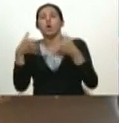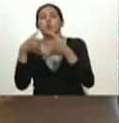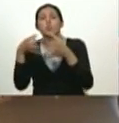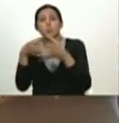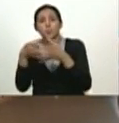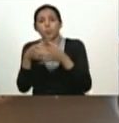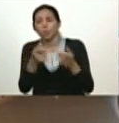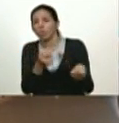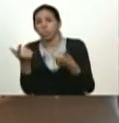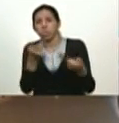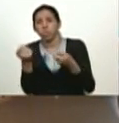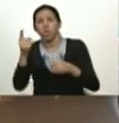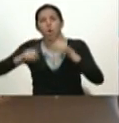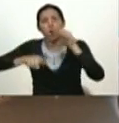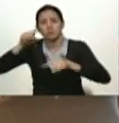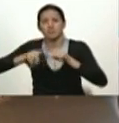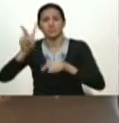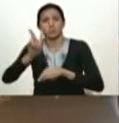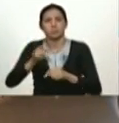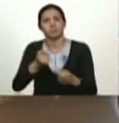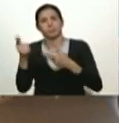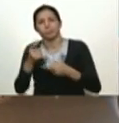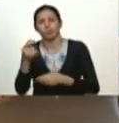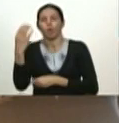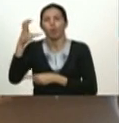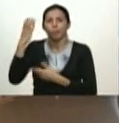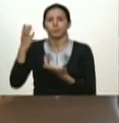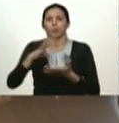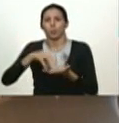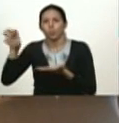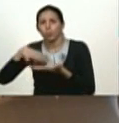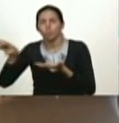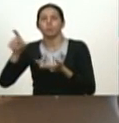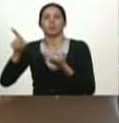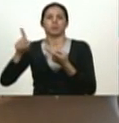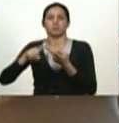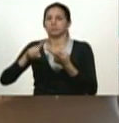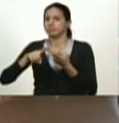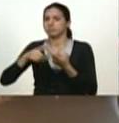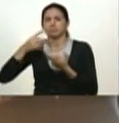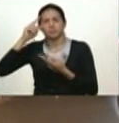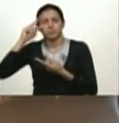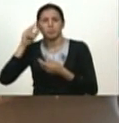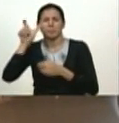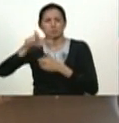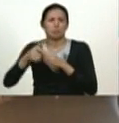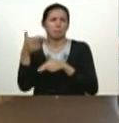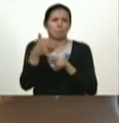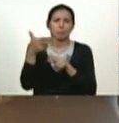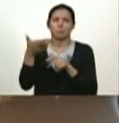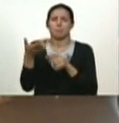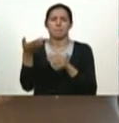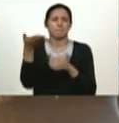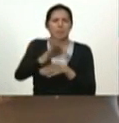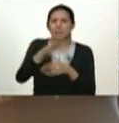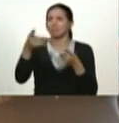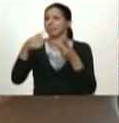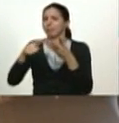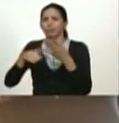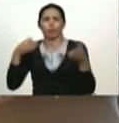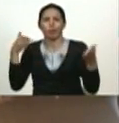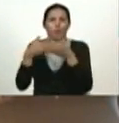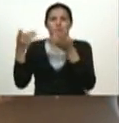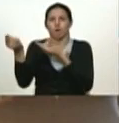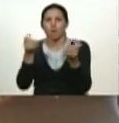paramilitares sicarios etcétera etcétera cuántas cosas el ataque a la economía